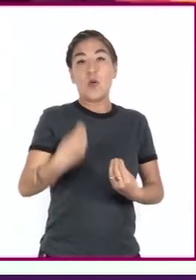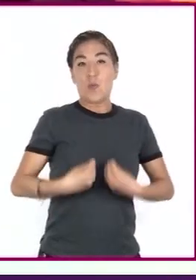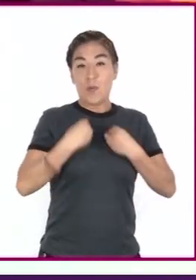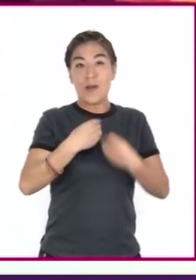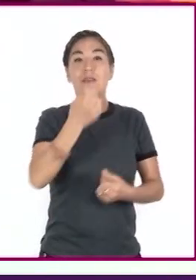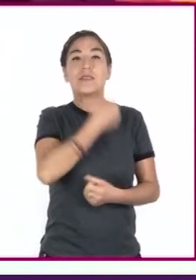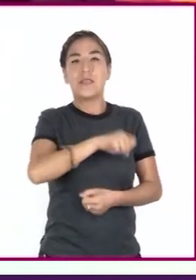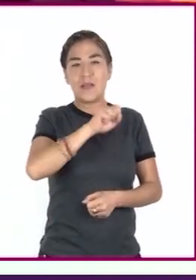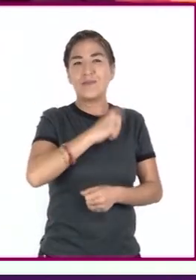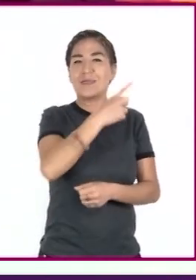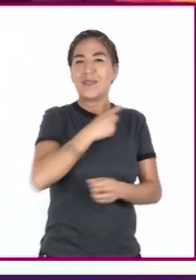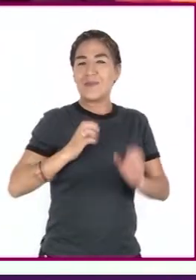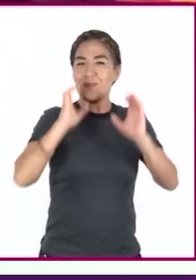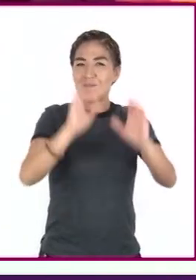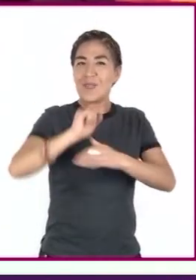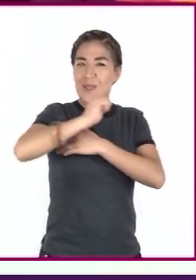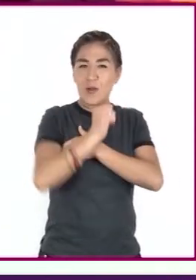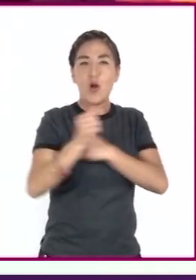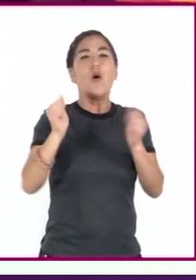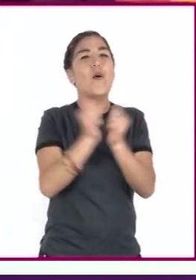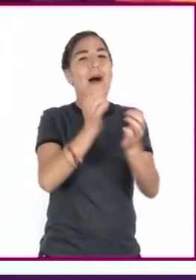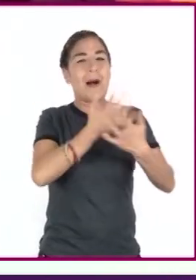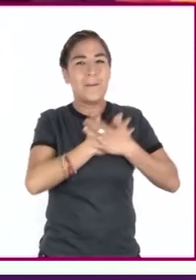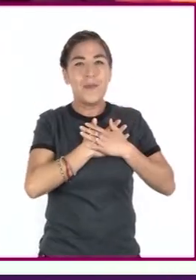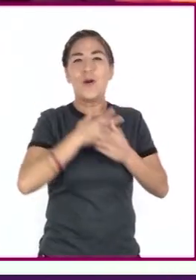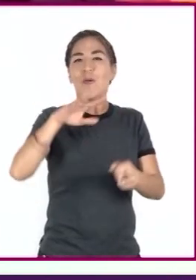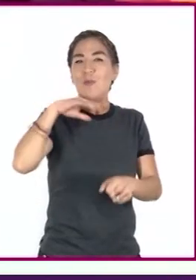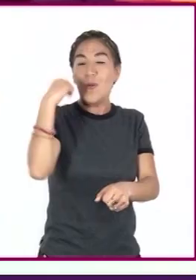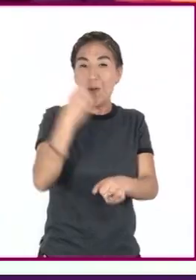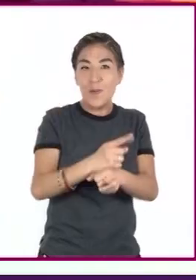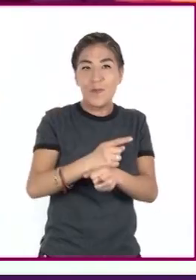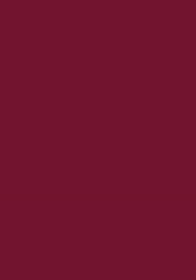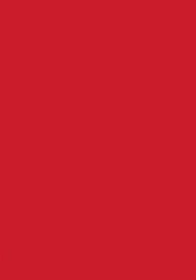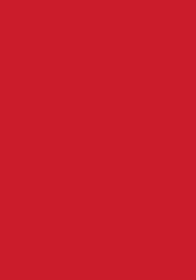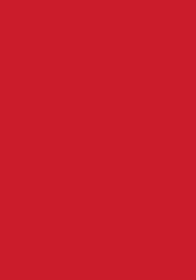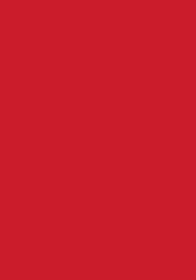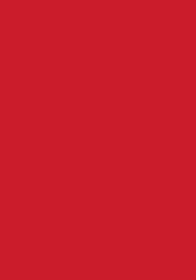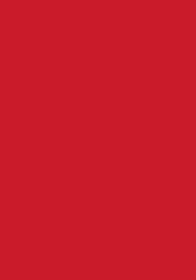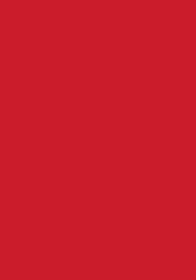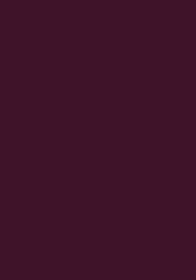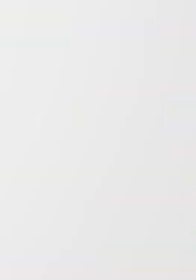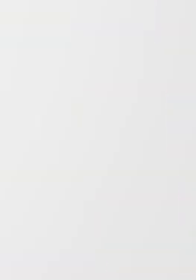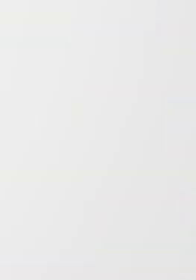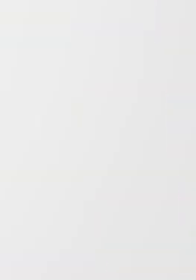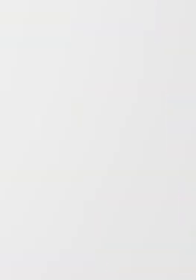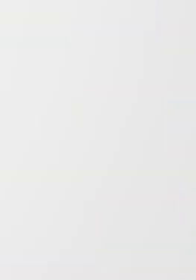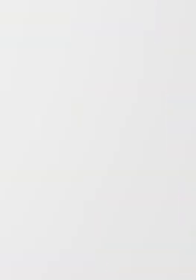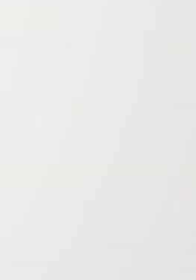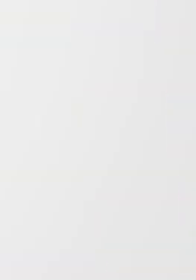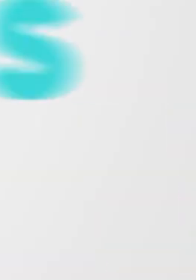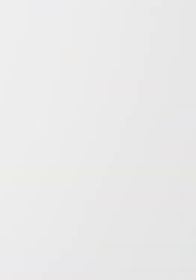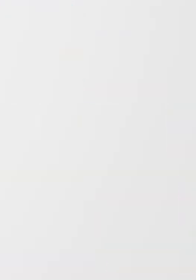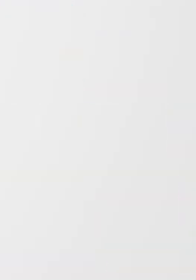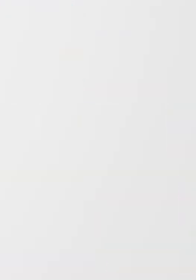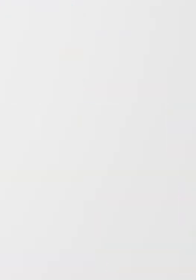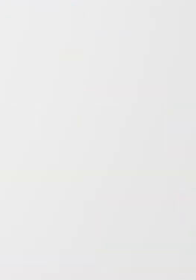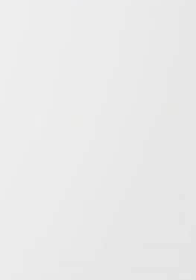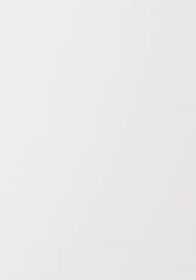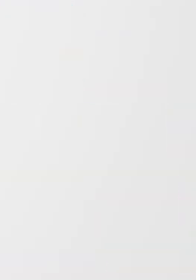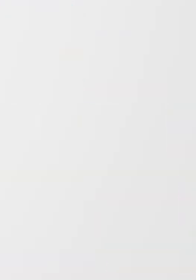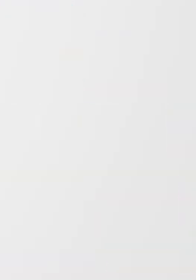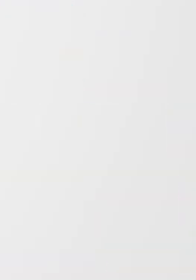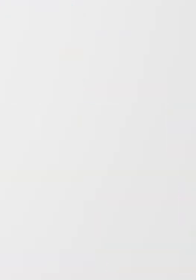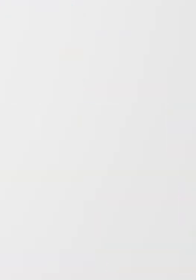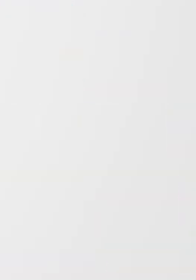conserva. Con amor, voluntad, conocimiento y conciencia. Gracias. Gracias. Gracias.